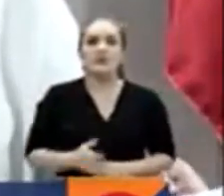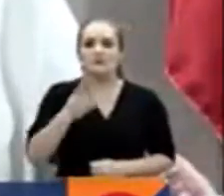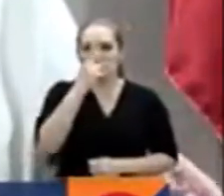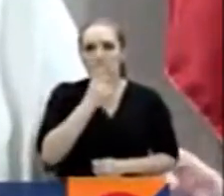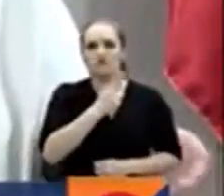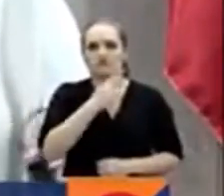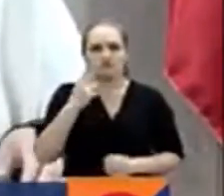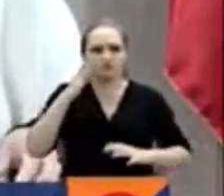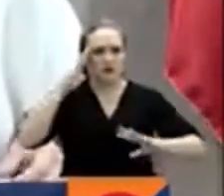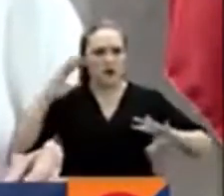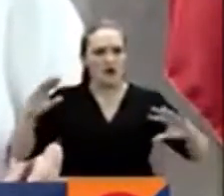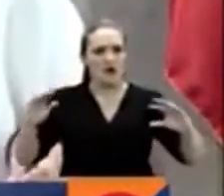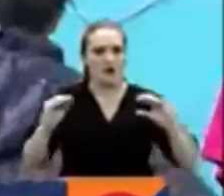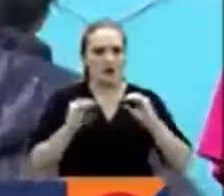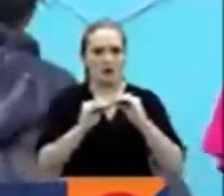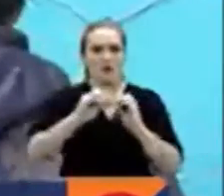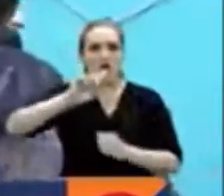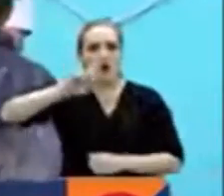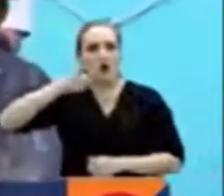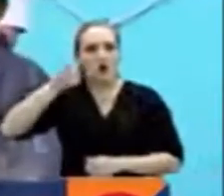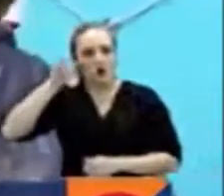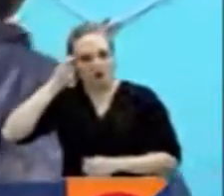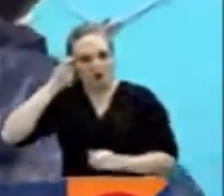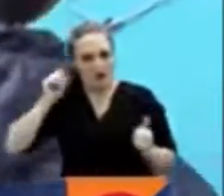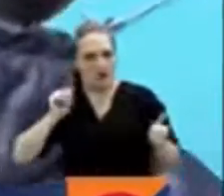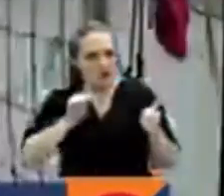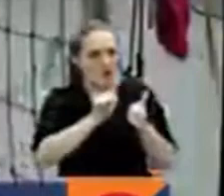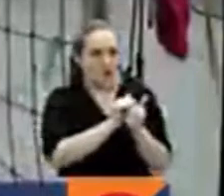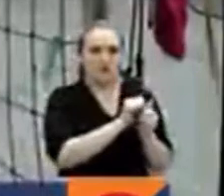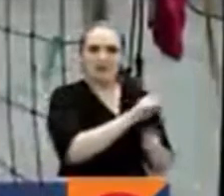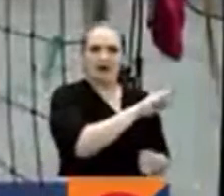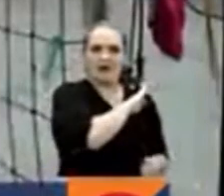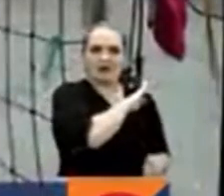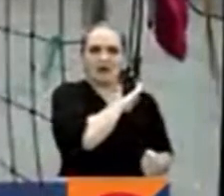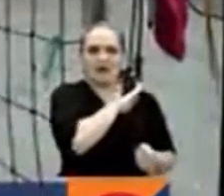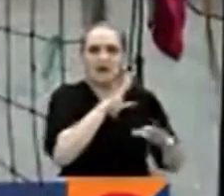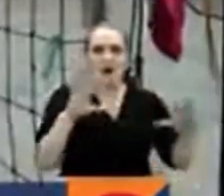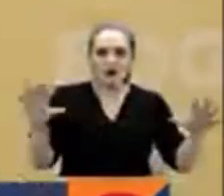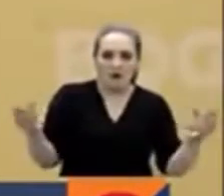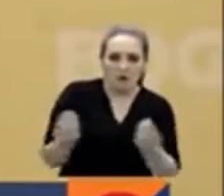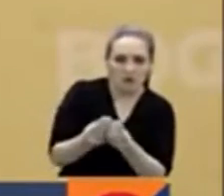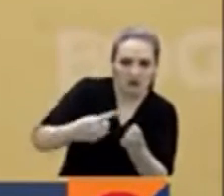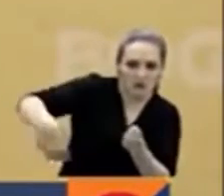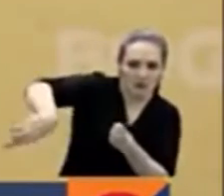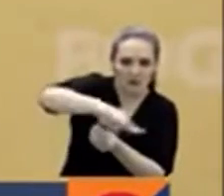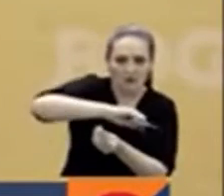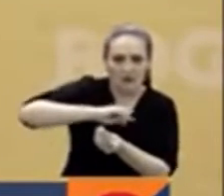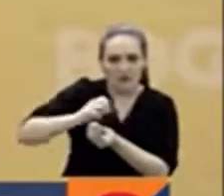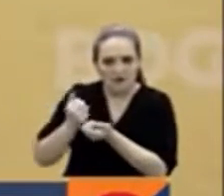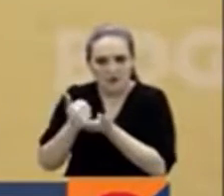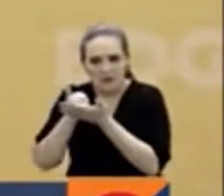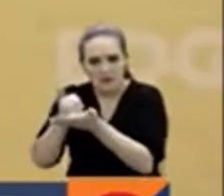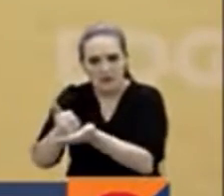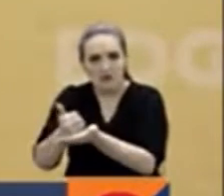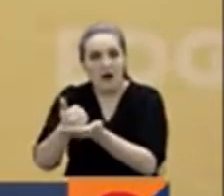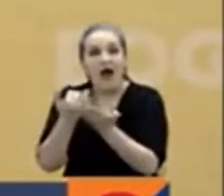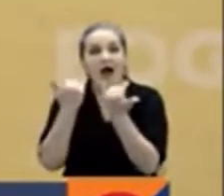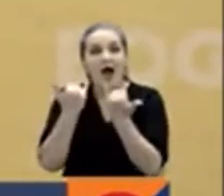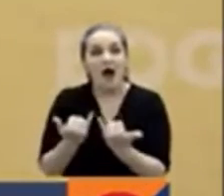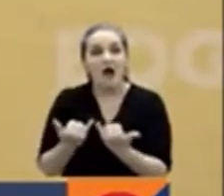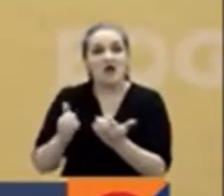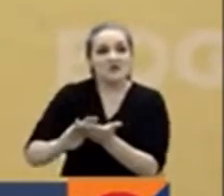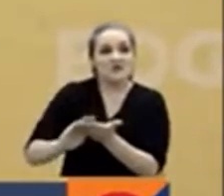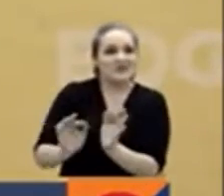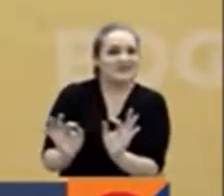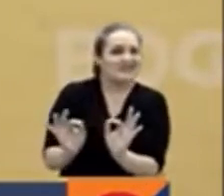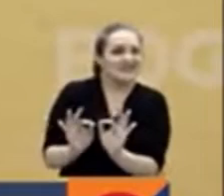y alcaldía mayor de Bogotá ante el hacinamiento e insalubridad en el albergue La Rioja. Llegar al fondo del asunto que es lograr que